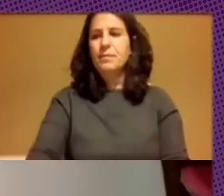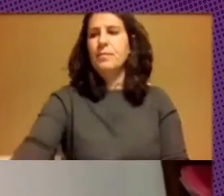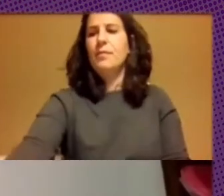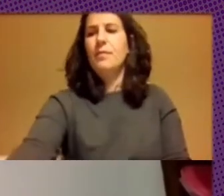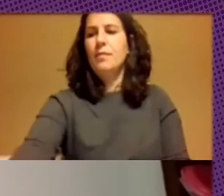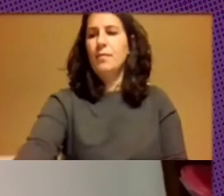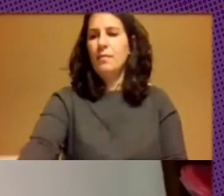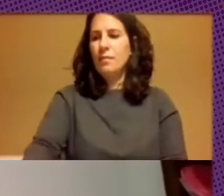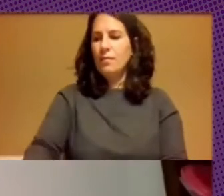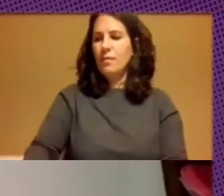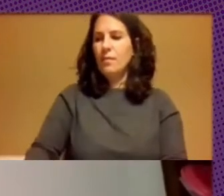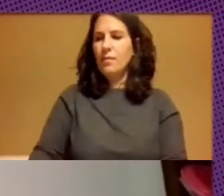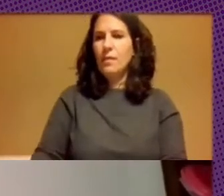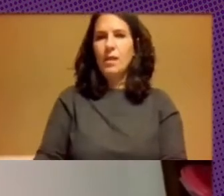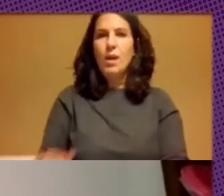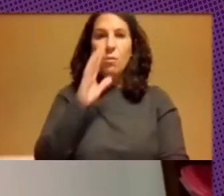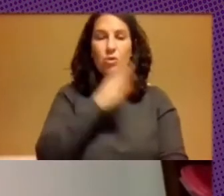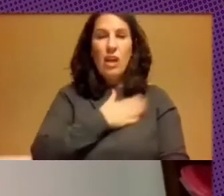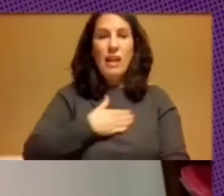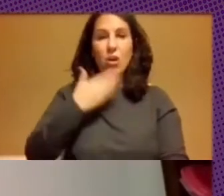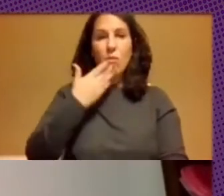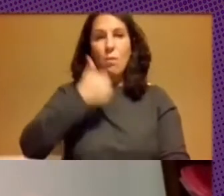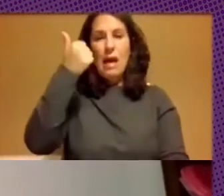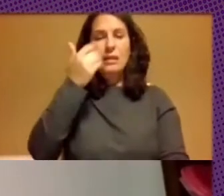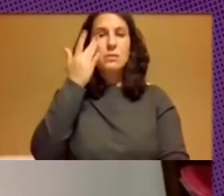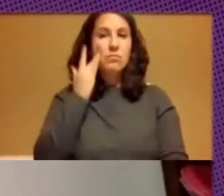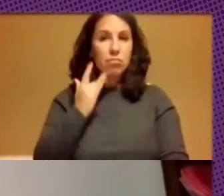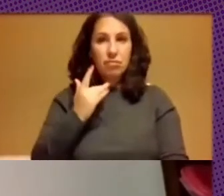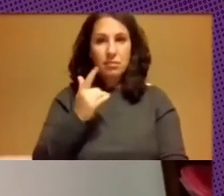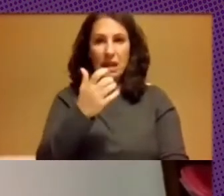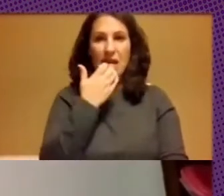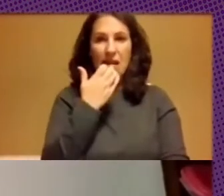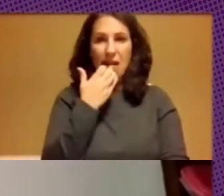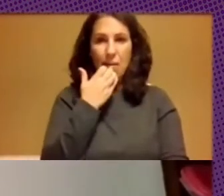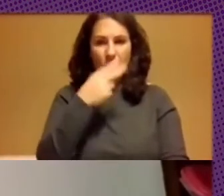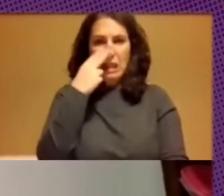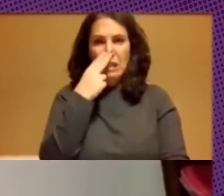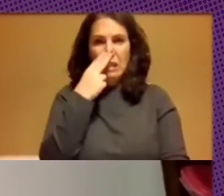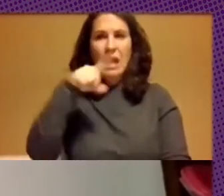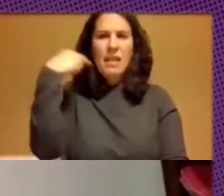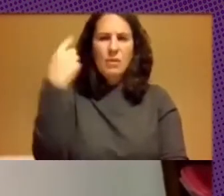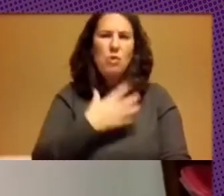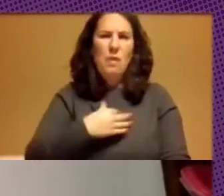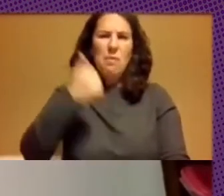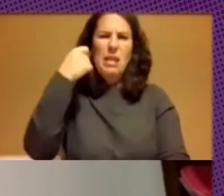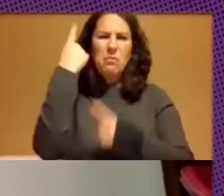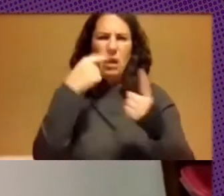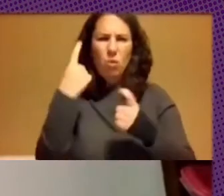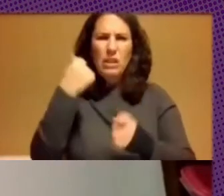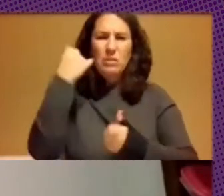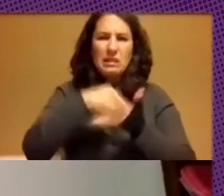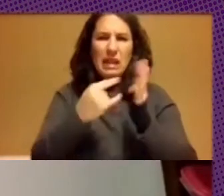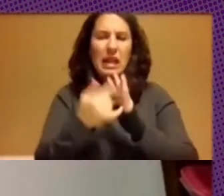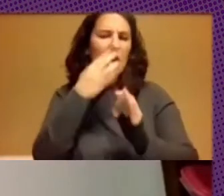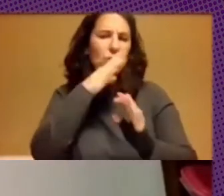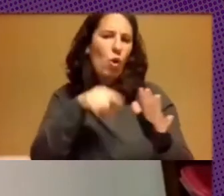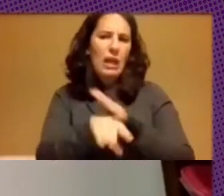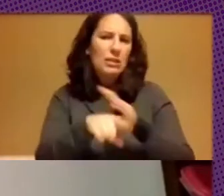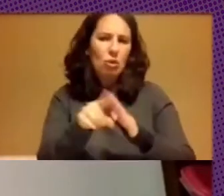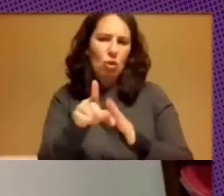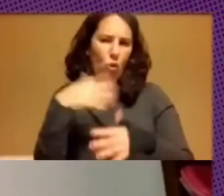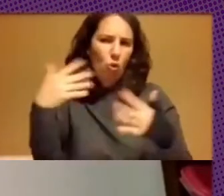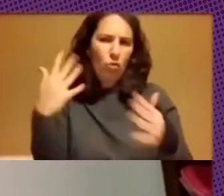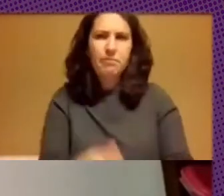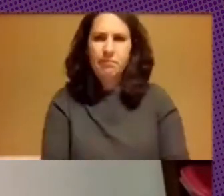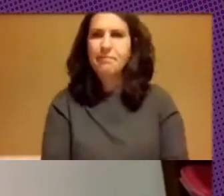eso quería como redondear ese ejemplo que me pareció como bien interesante y bueno, después podemos ahondar en preguntas más técnicas o de gestión de cómo poderlo llevar